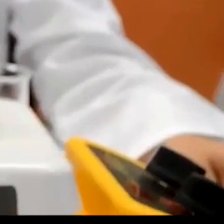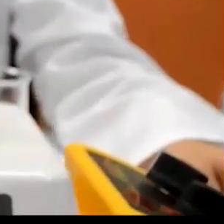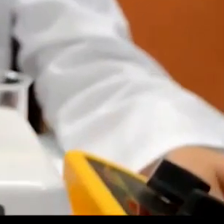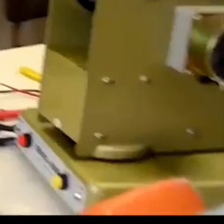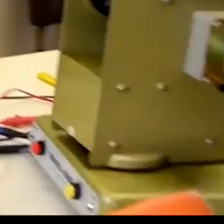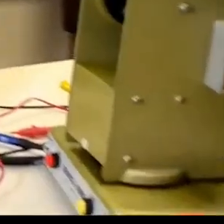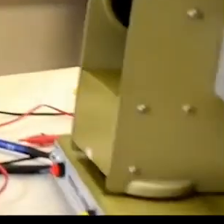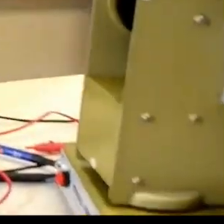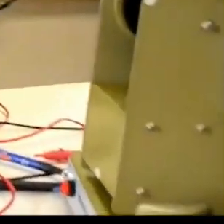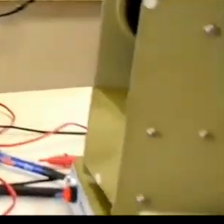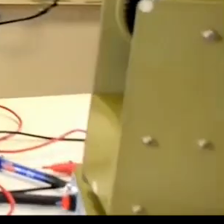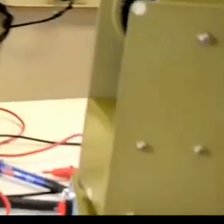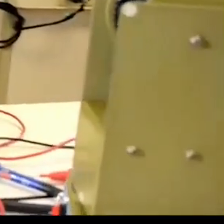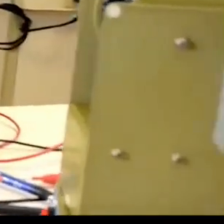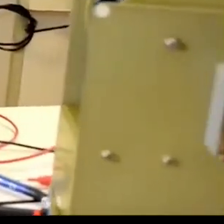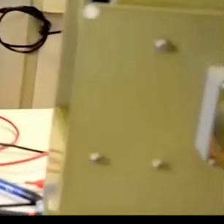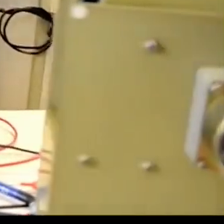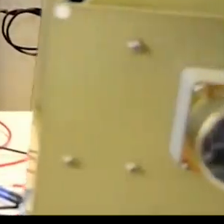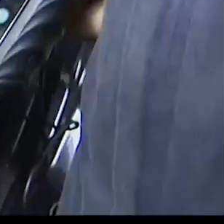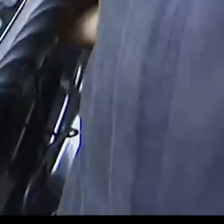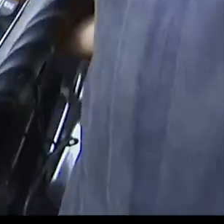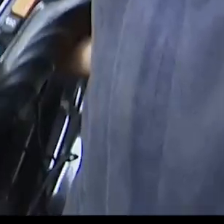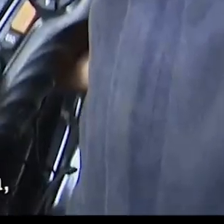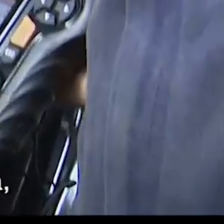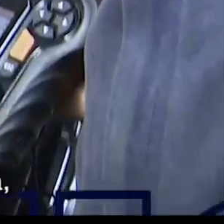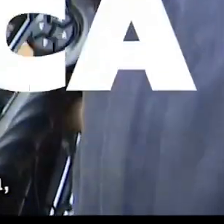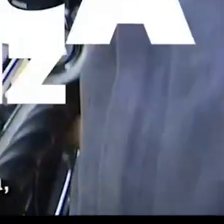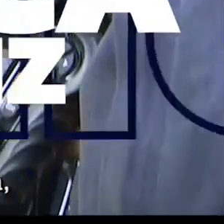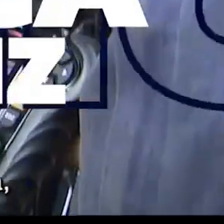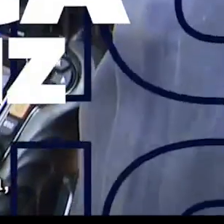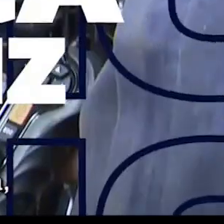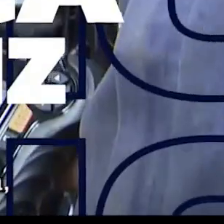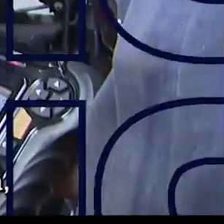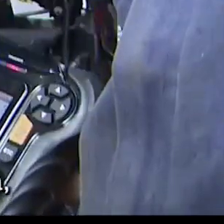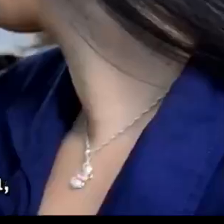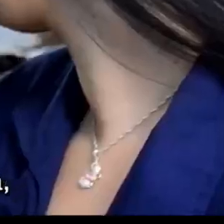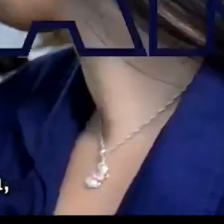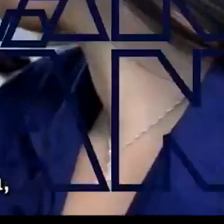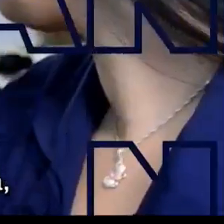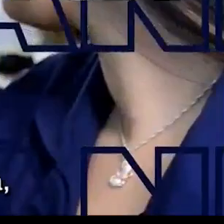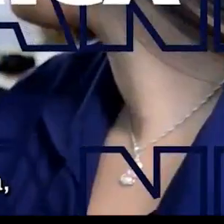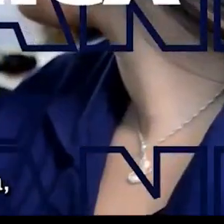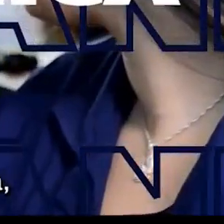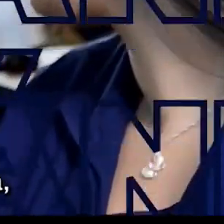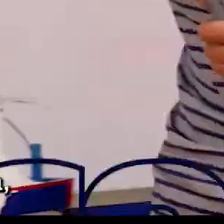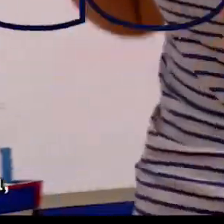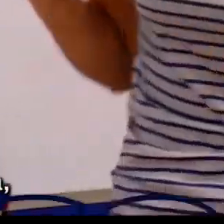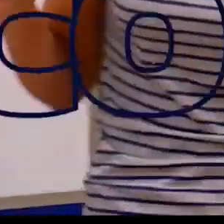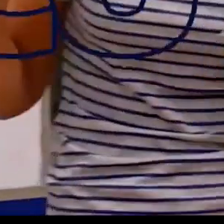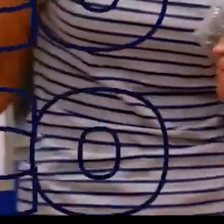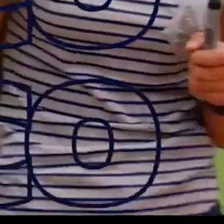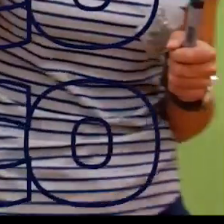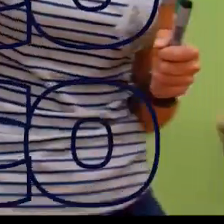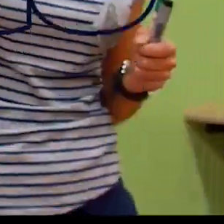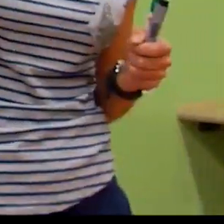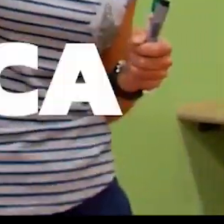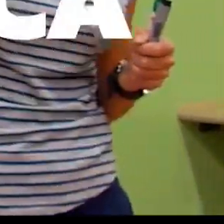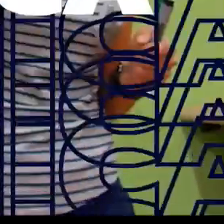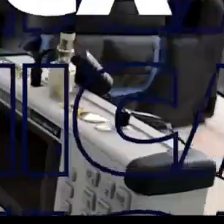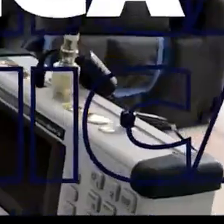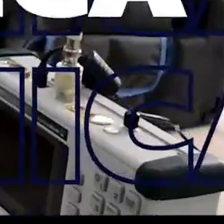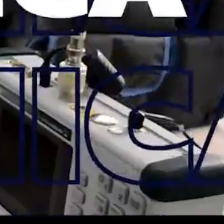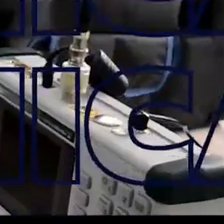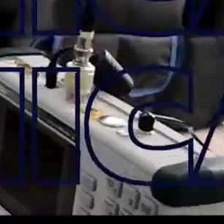que nos ayudarán a ingresar exitosamente al mundo laboral descubre opciones como mecánica automotriz metal mecánica náutico